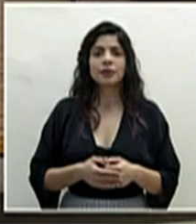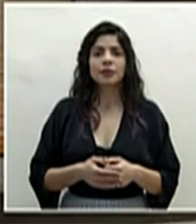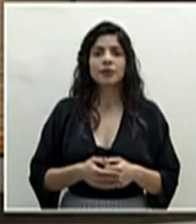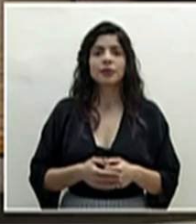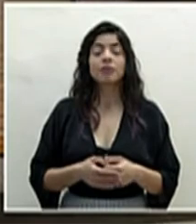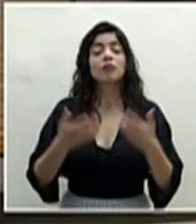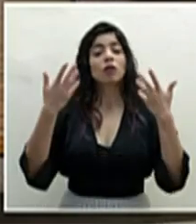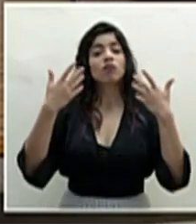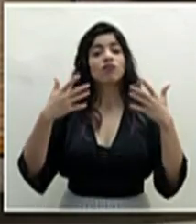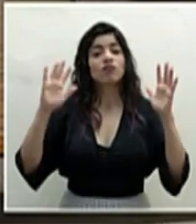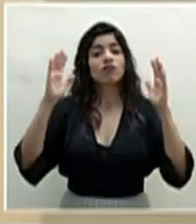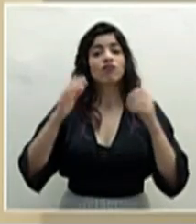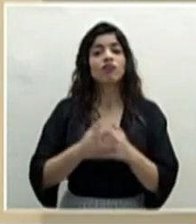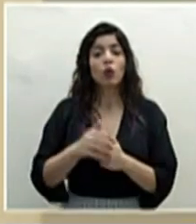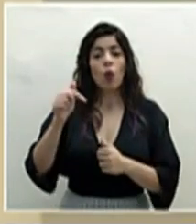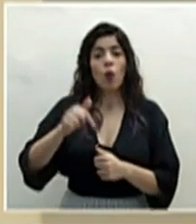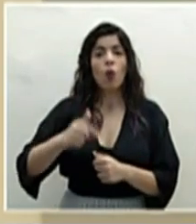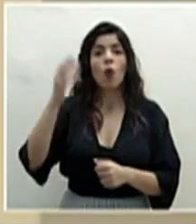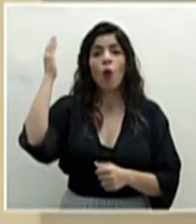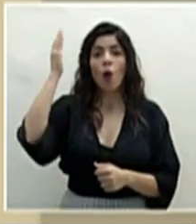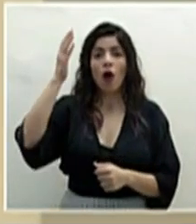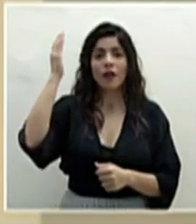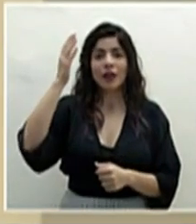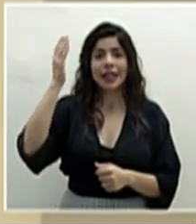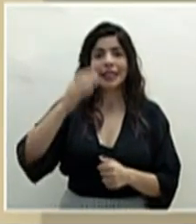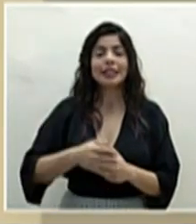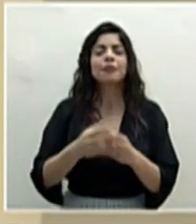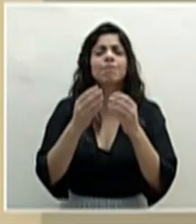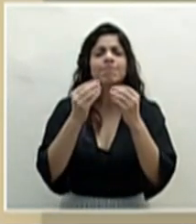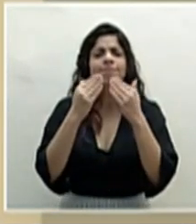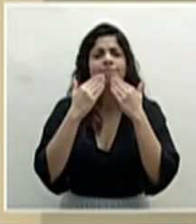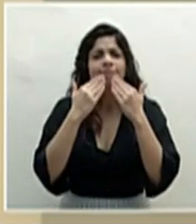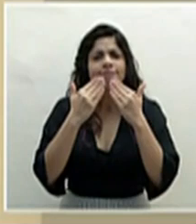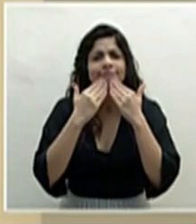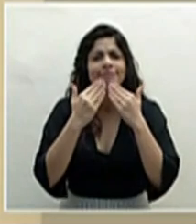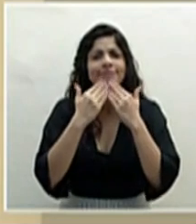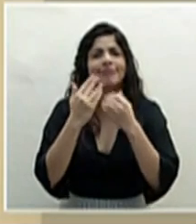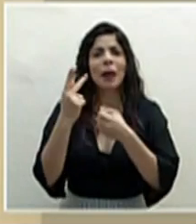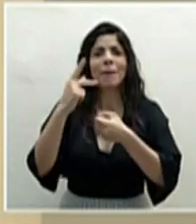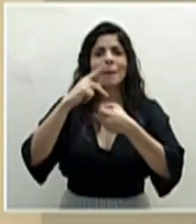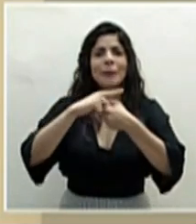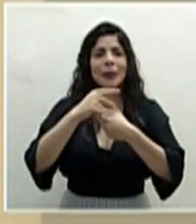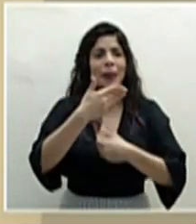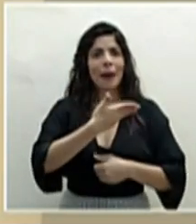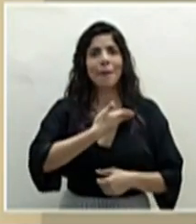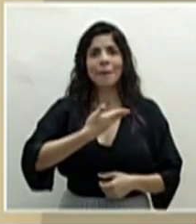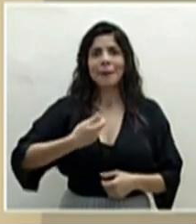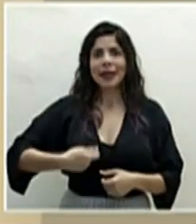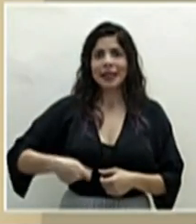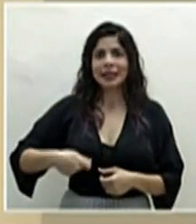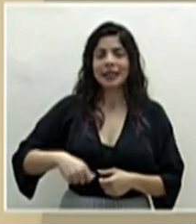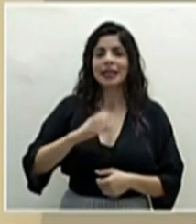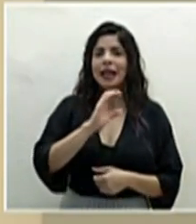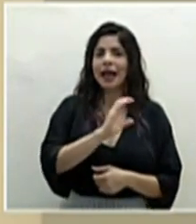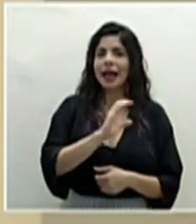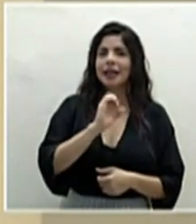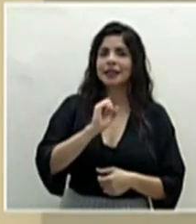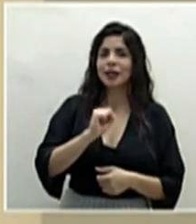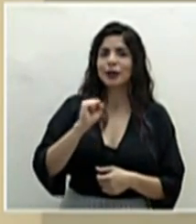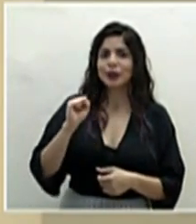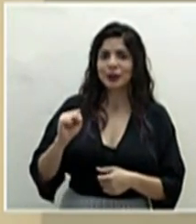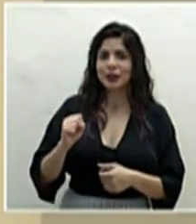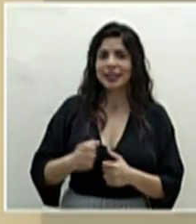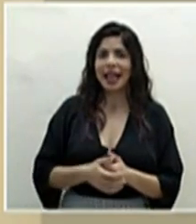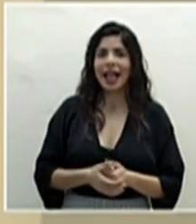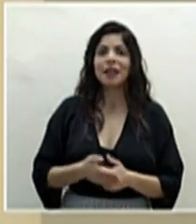Damos por concluida esta conferencia de prensa agradeciendo la participación del presidente ejecutivo de la Caja Costarricense de Seguro